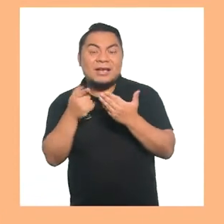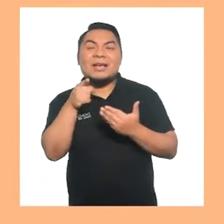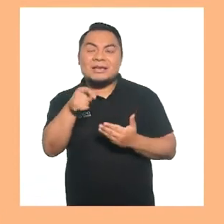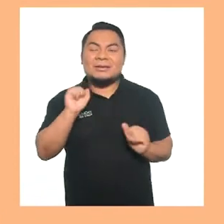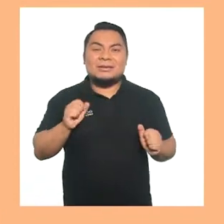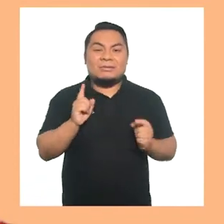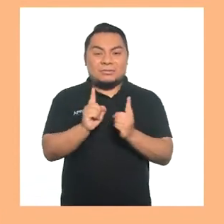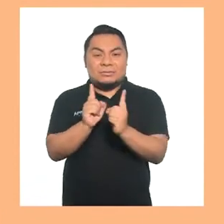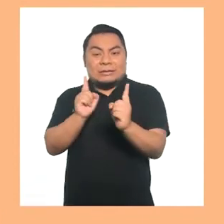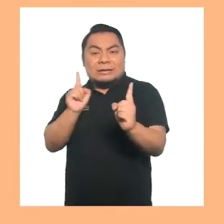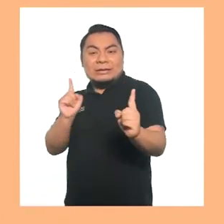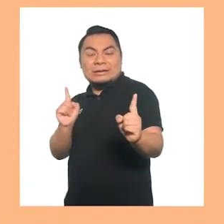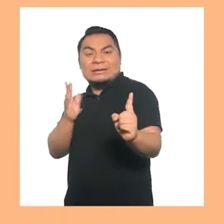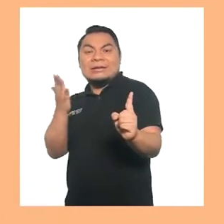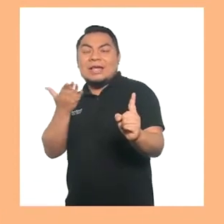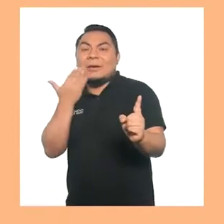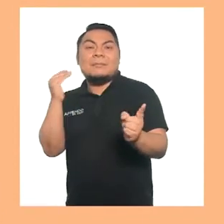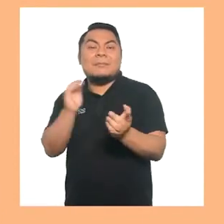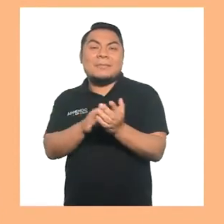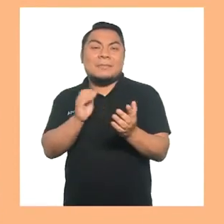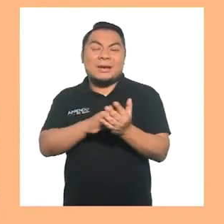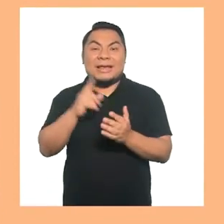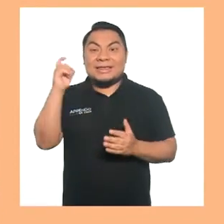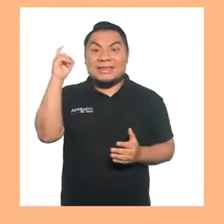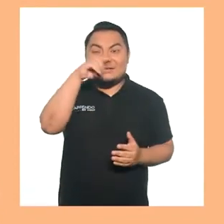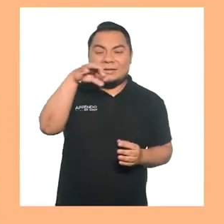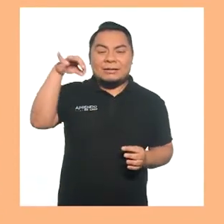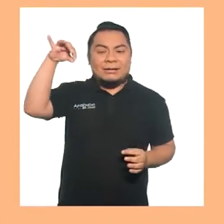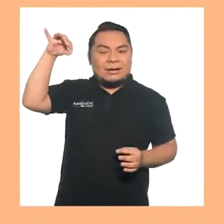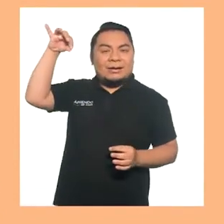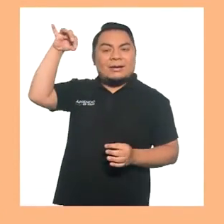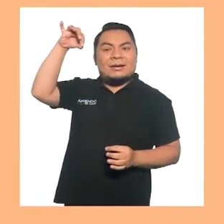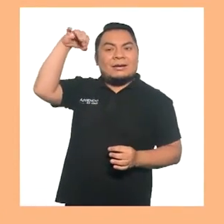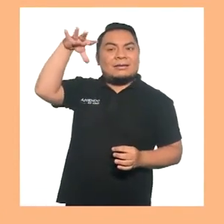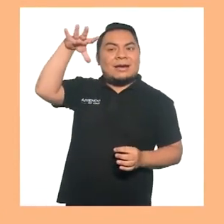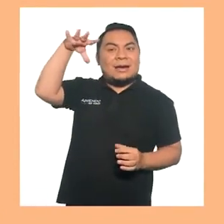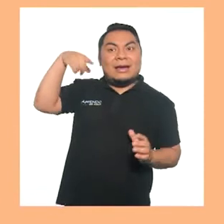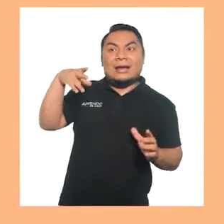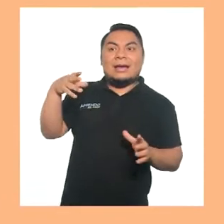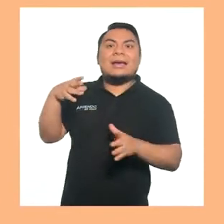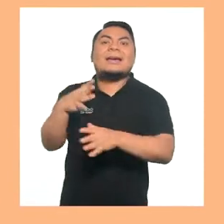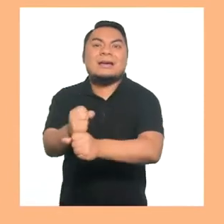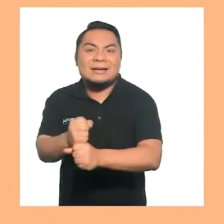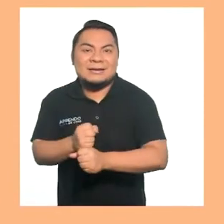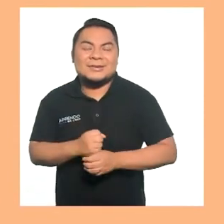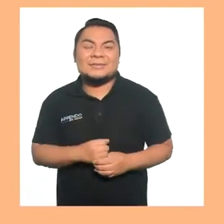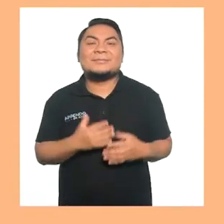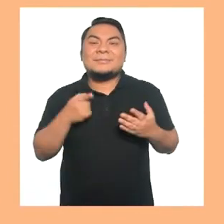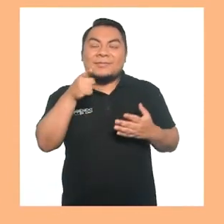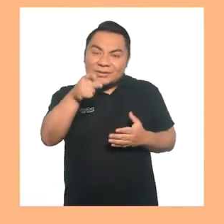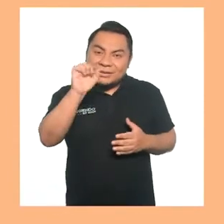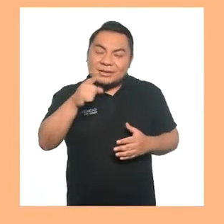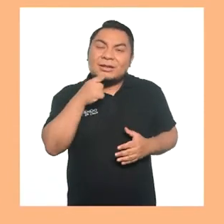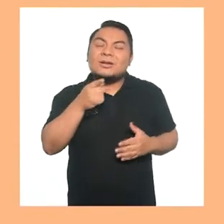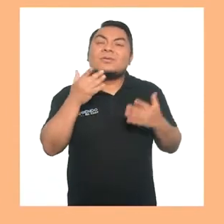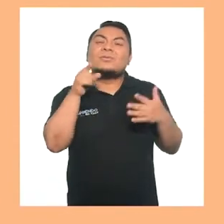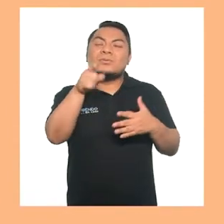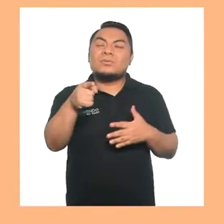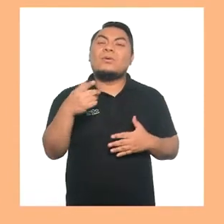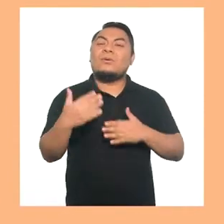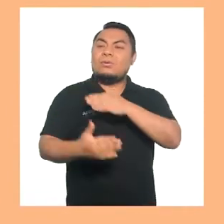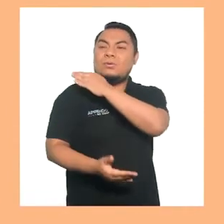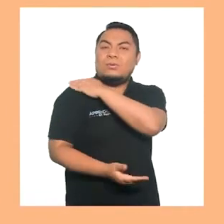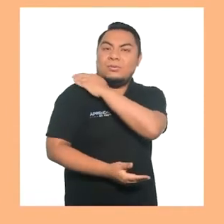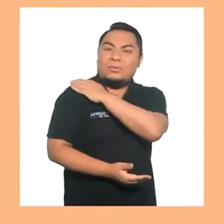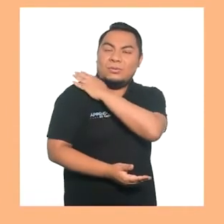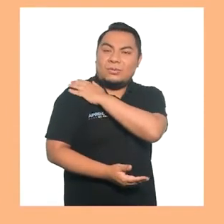aléjense un poco para incrementar la dificultad. Hazle saber con palmadas en su